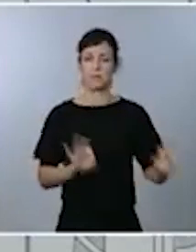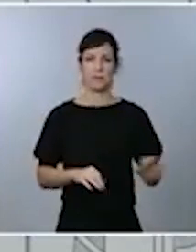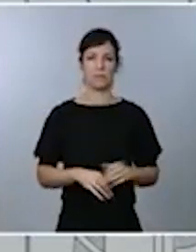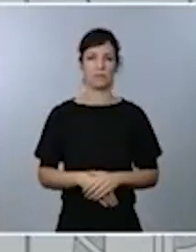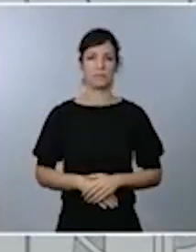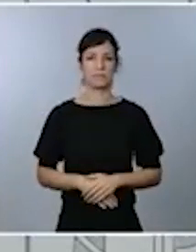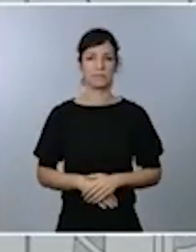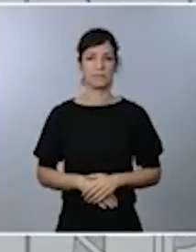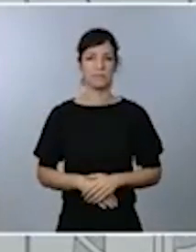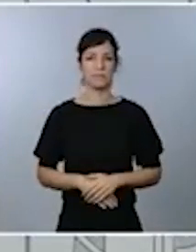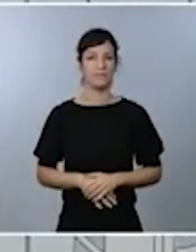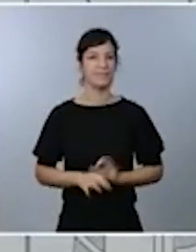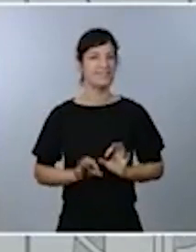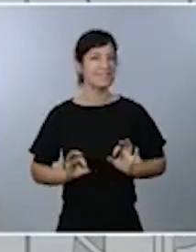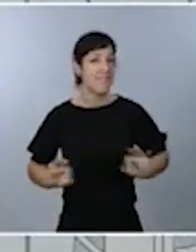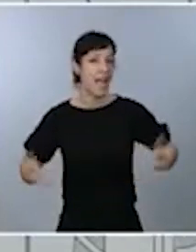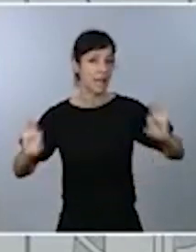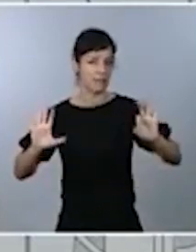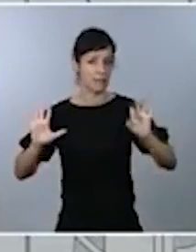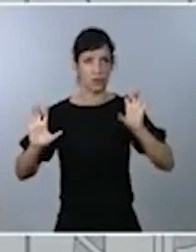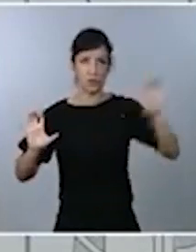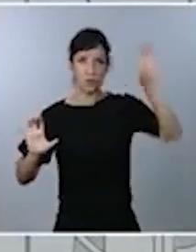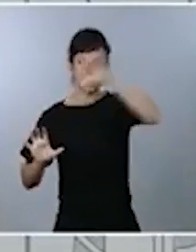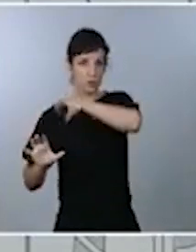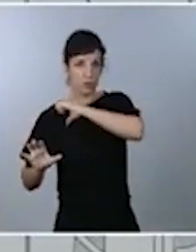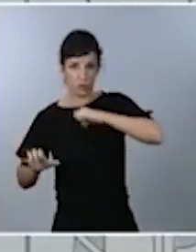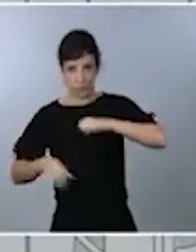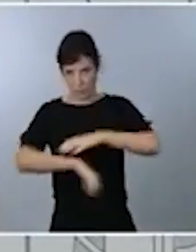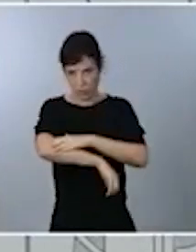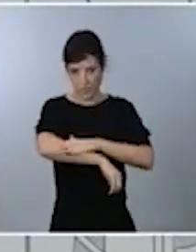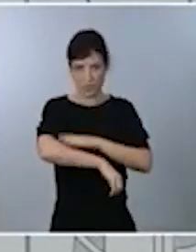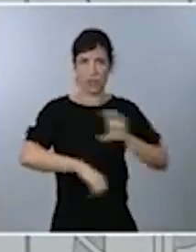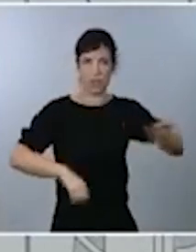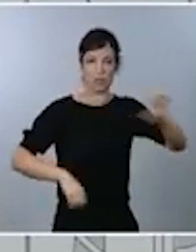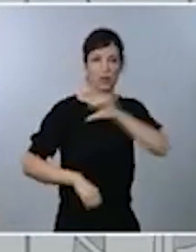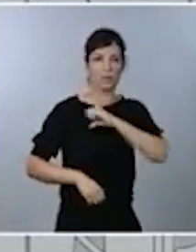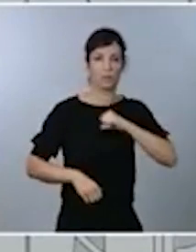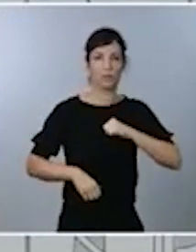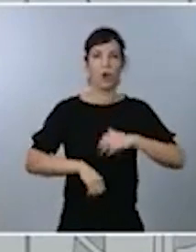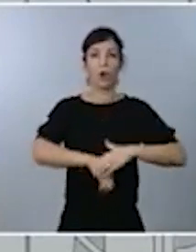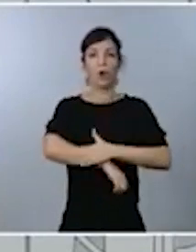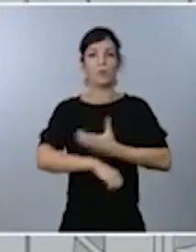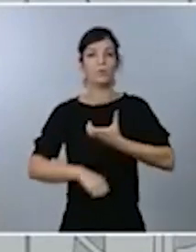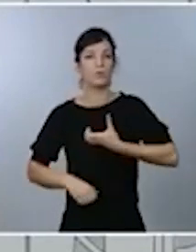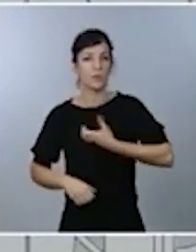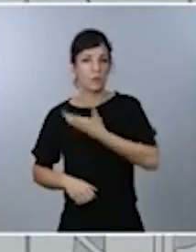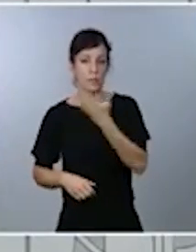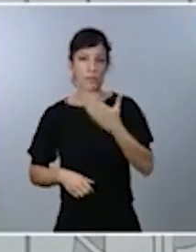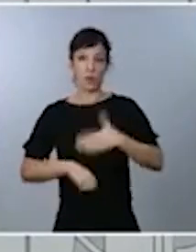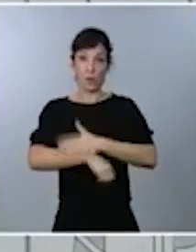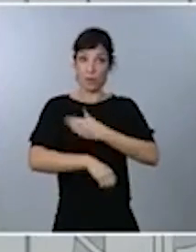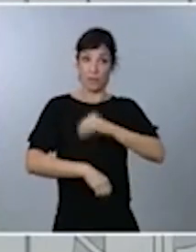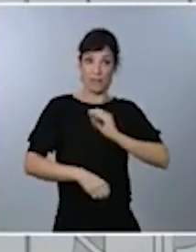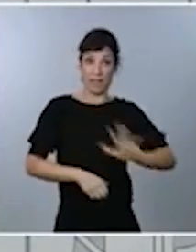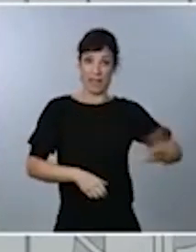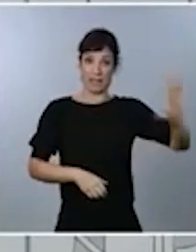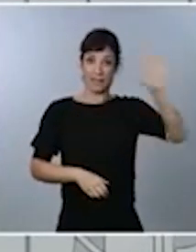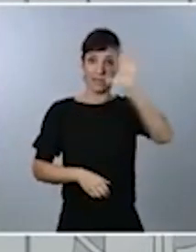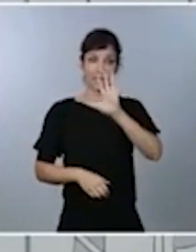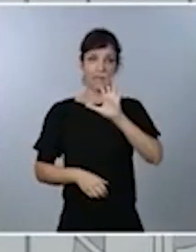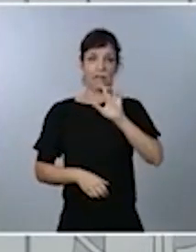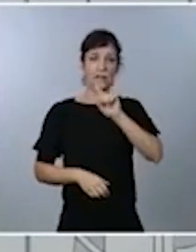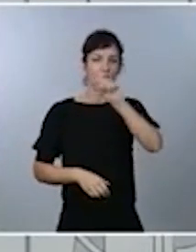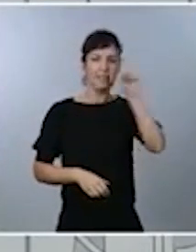ni las comunidades autónomas, sus gobiernos autonómicos, ni los gobiernos municipales, ni el gobierno de España tienen ningún